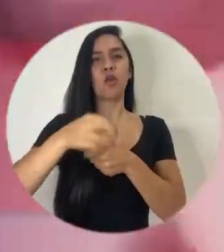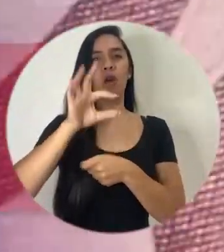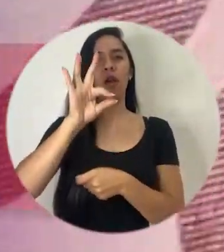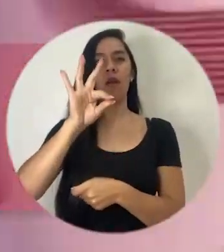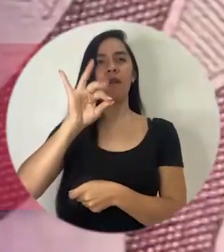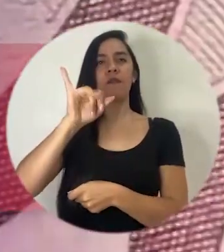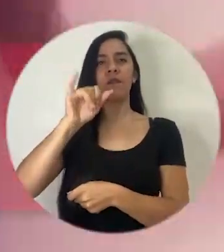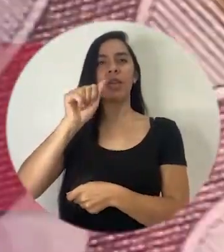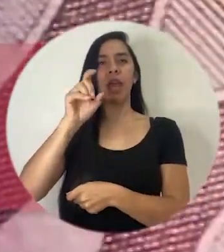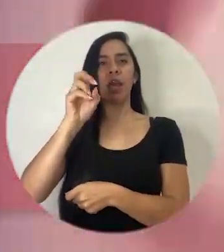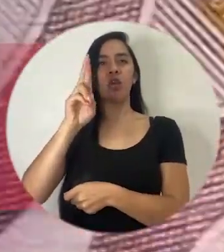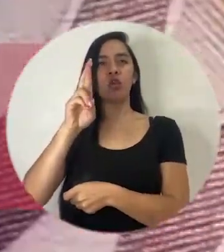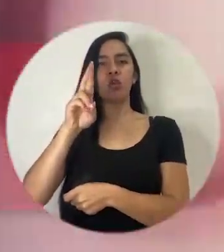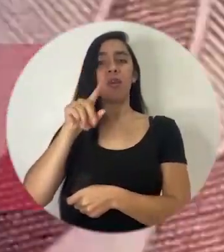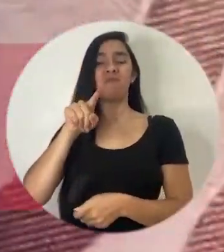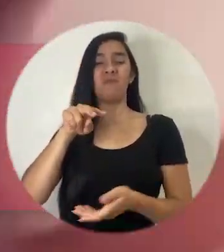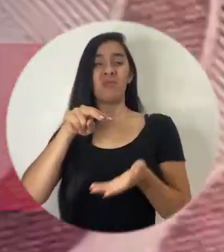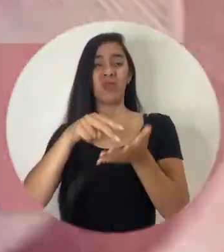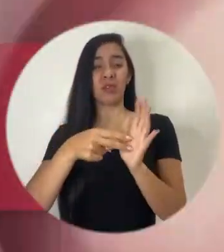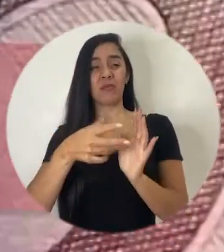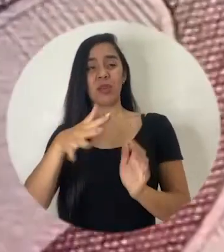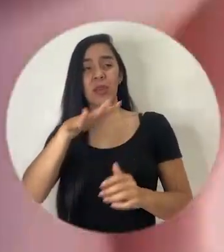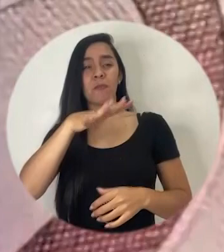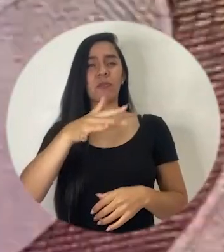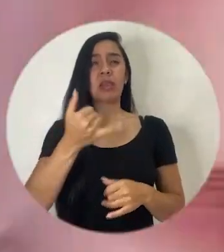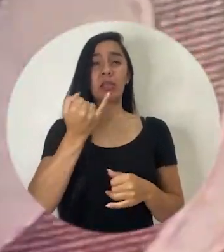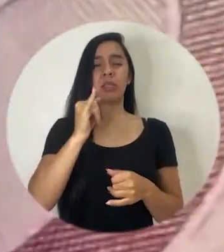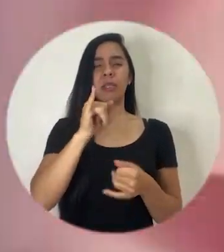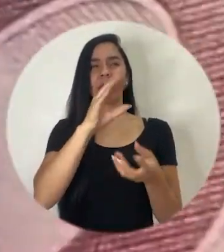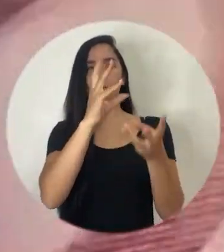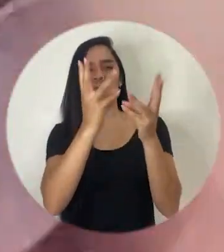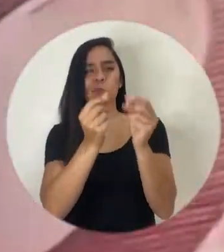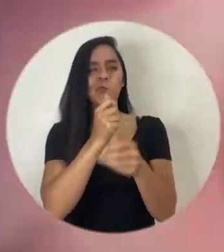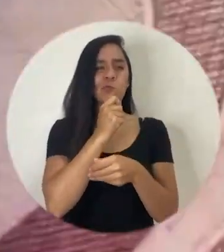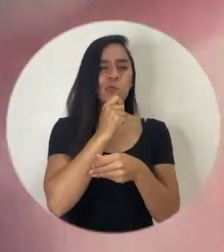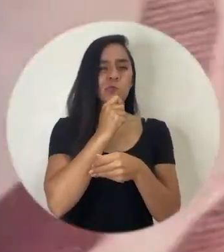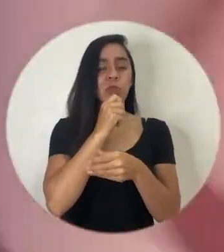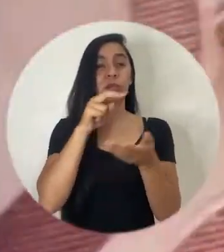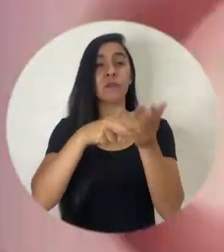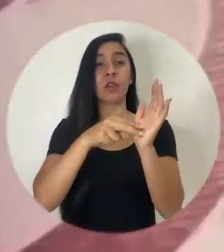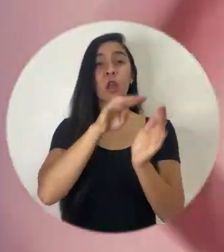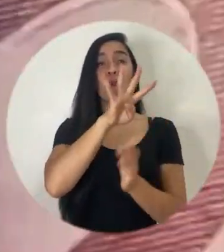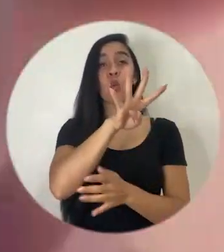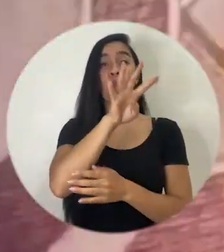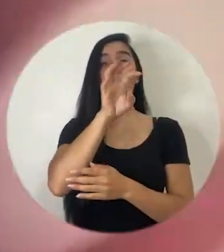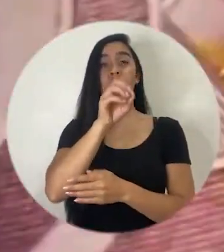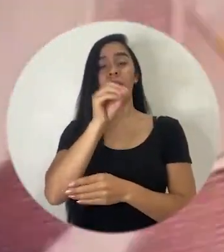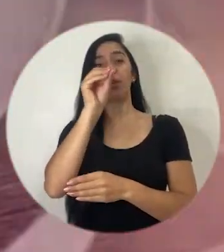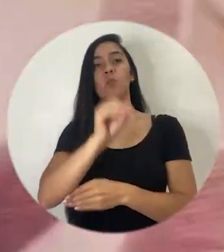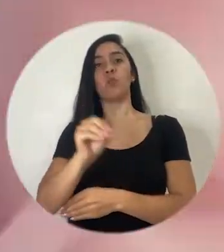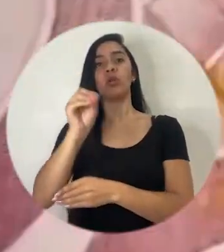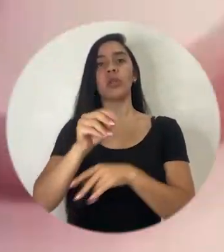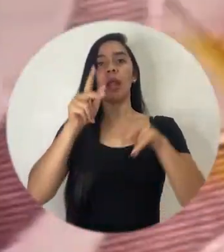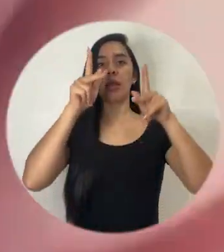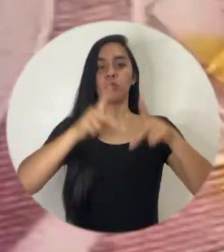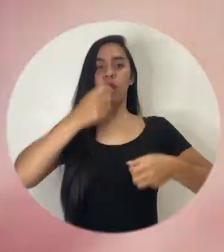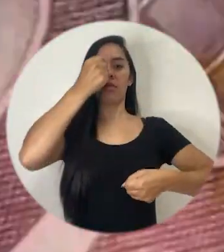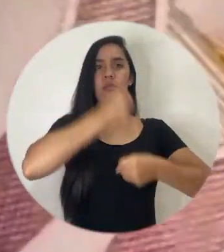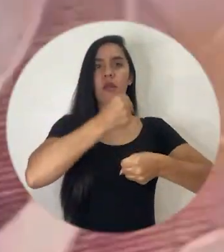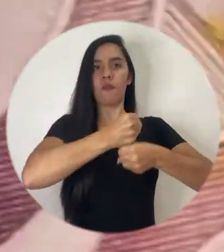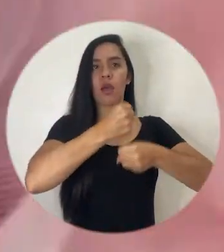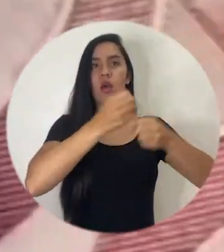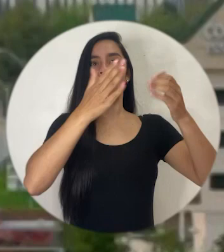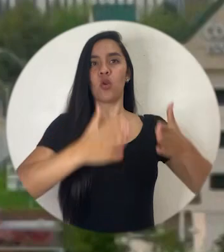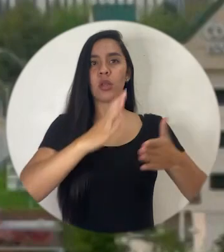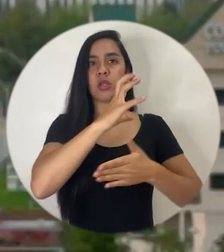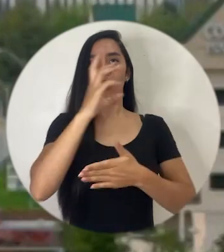y entonces eso significa que más o menos, sacando dos cifras, el 40% de la población que